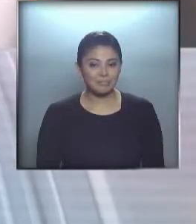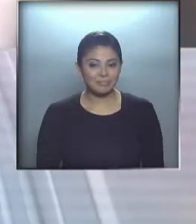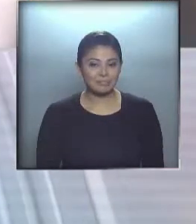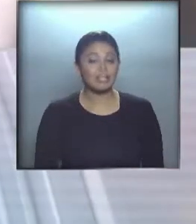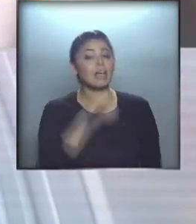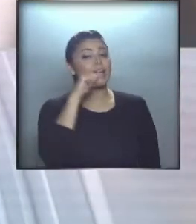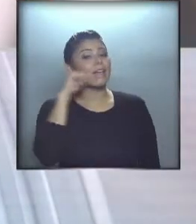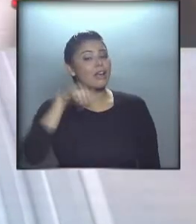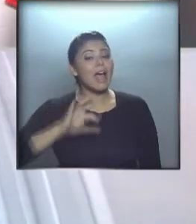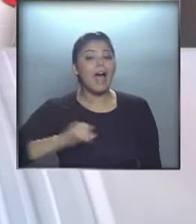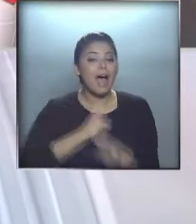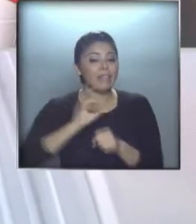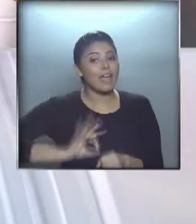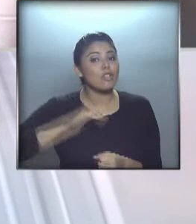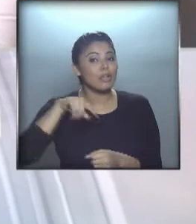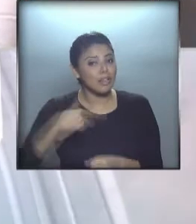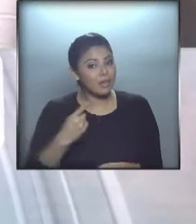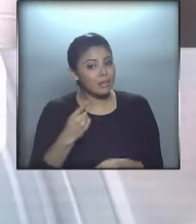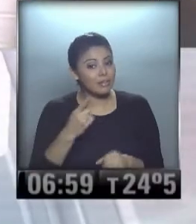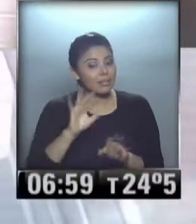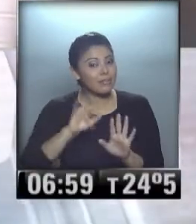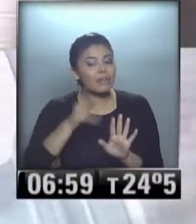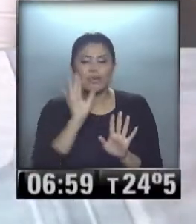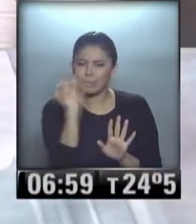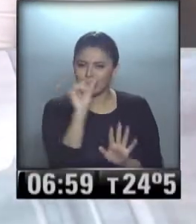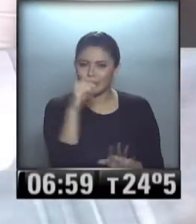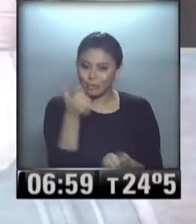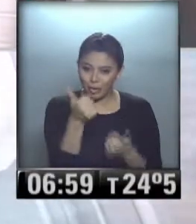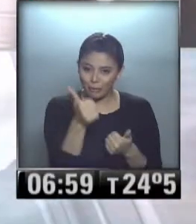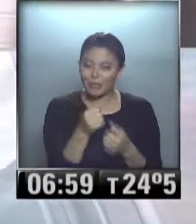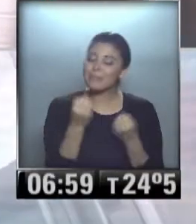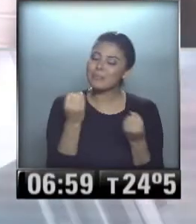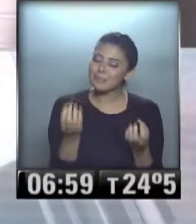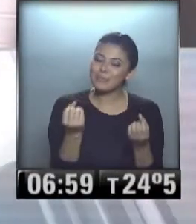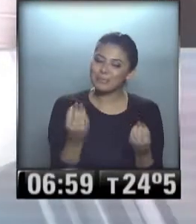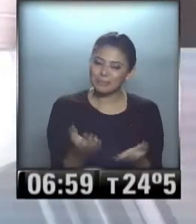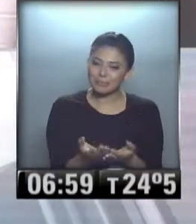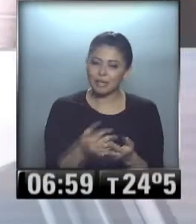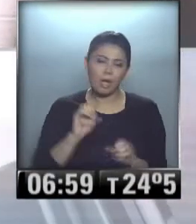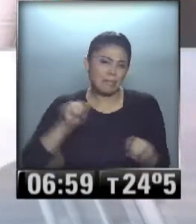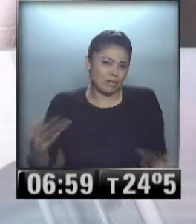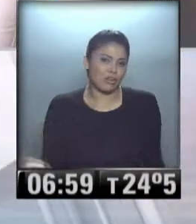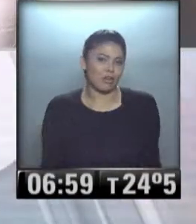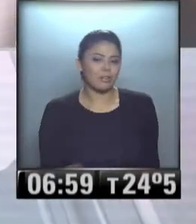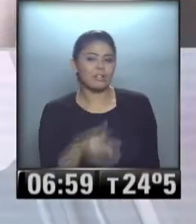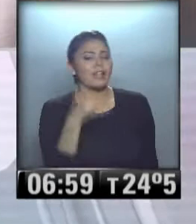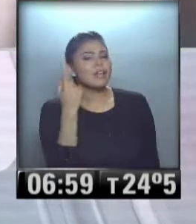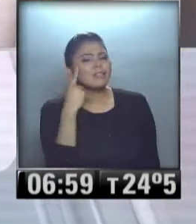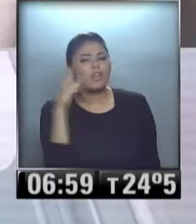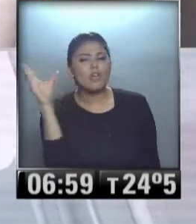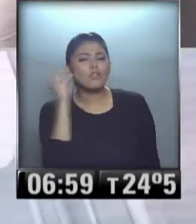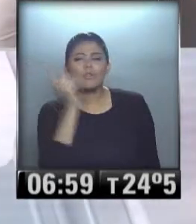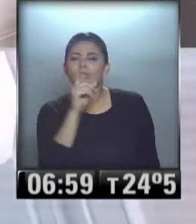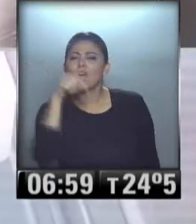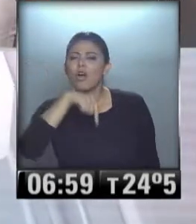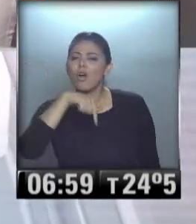Y no va a que esperaste el año que viene, Nadia, para eso. Un ratito nada más. ¿Cómo estás? Muy bien, muy bien. Mucho mejor. O que no te llegué a escuchar cómo va estar